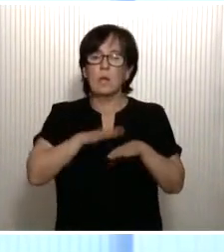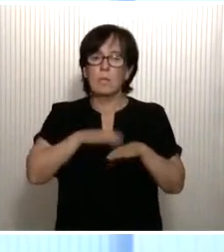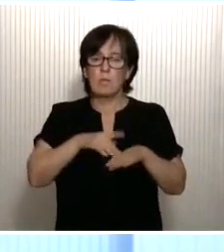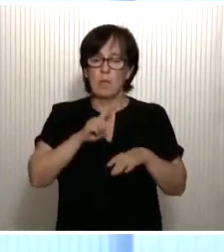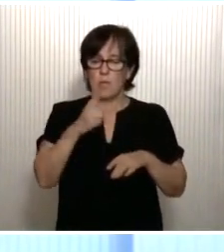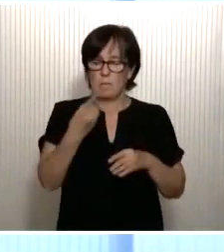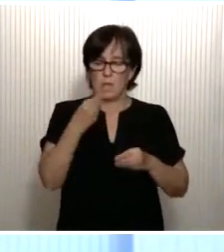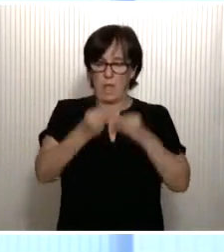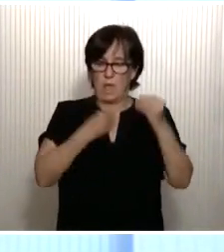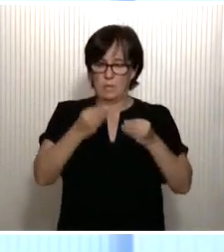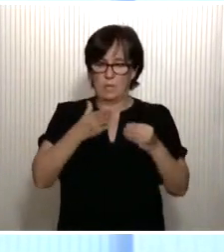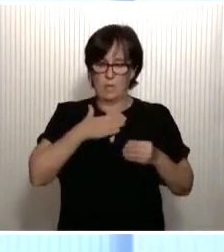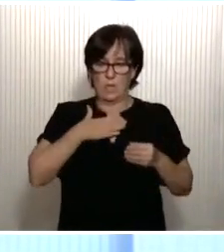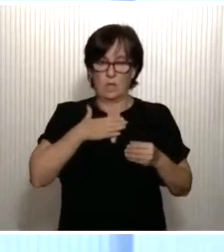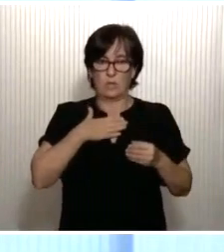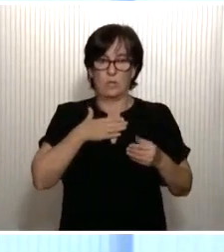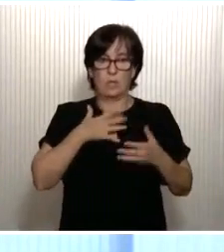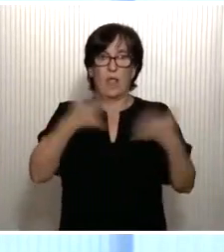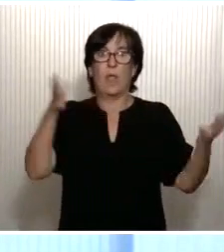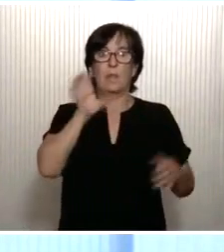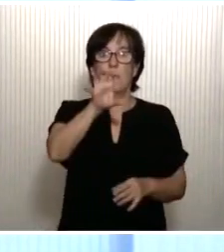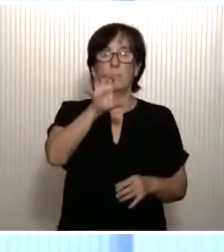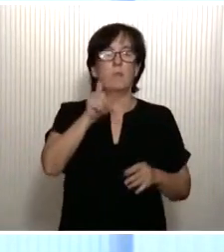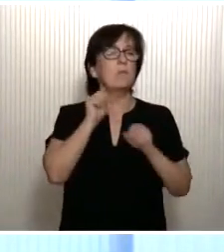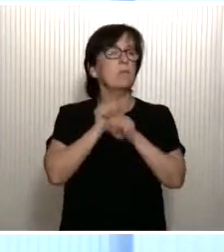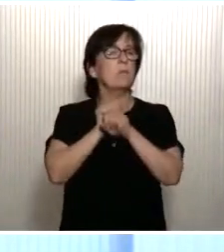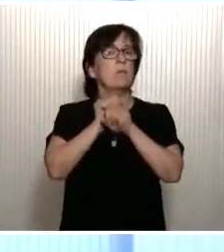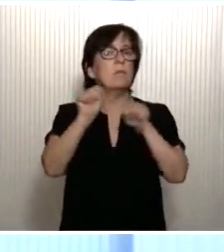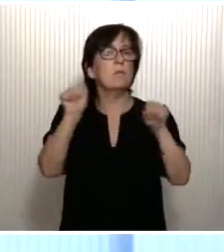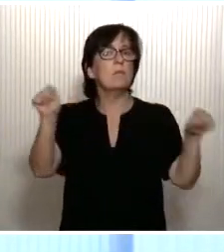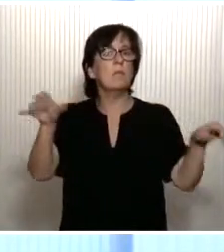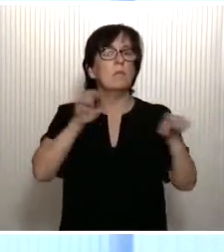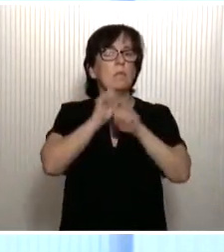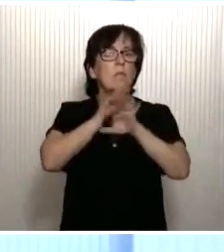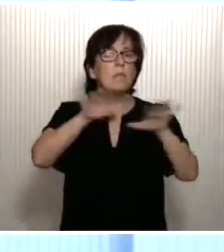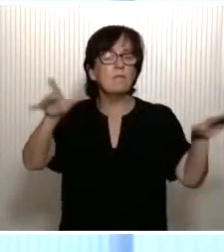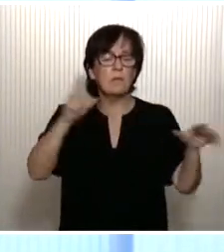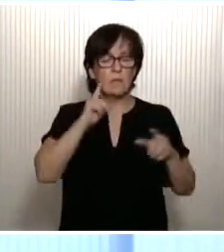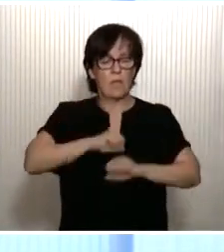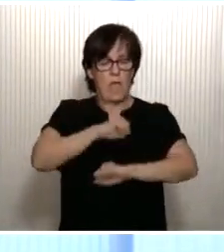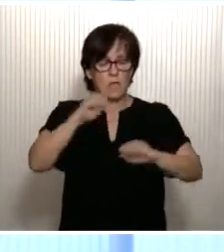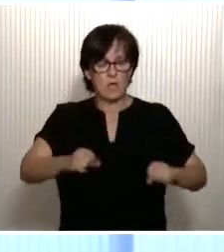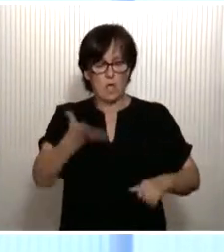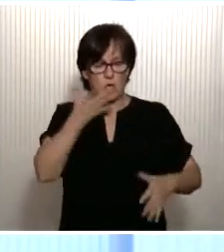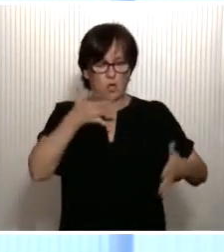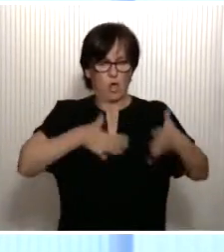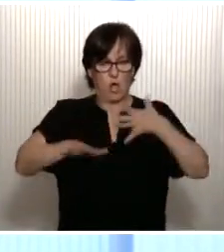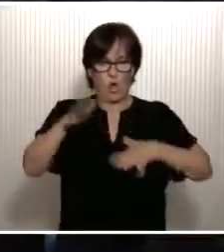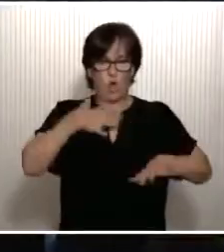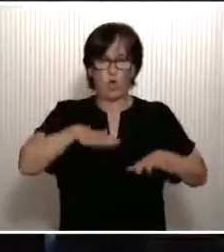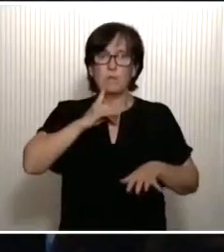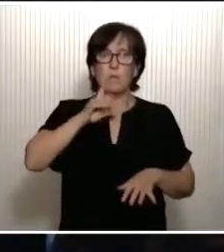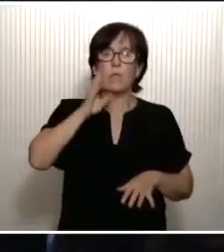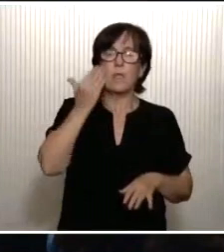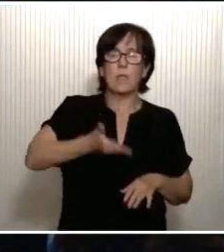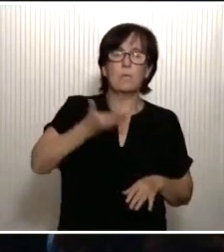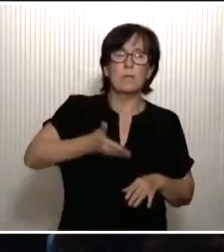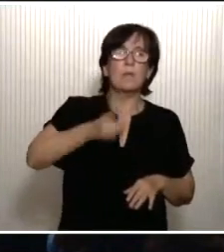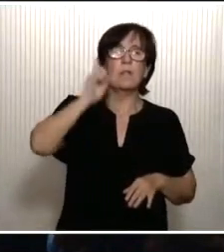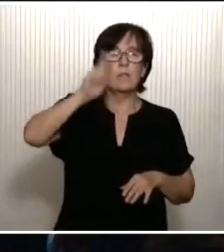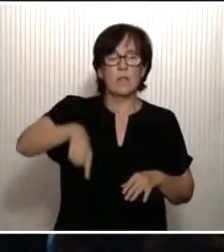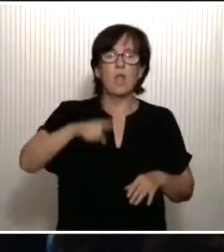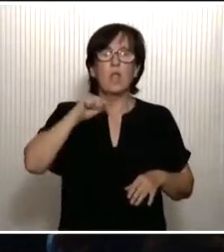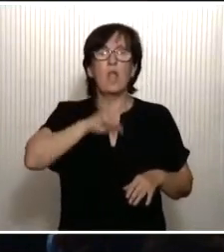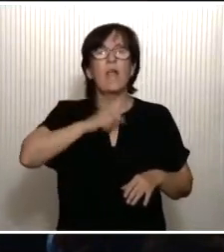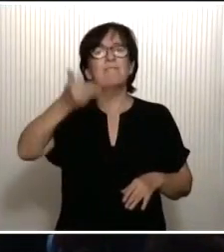quienes hacen grande a nuestro país, quienes difunden y asientan no solamente los conocimientos, que con ello ya es importante, sino también los